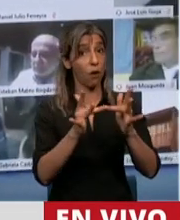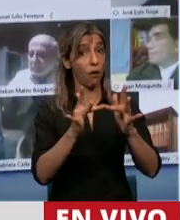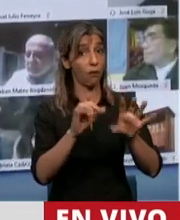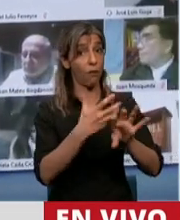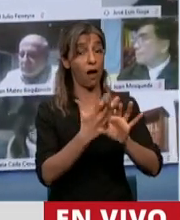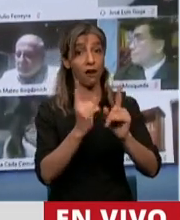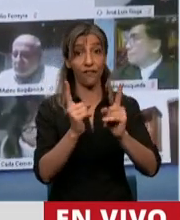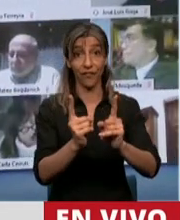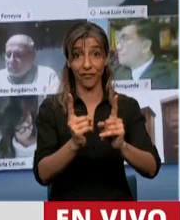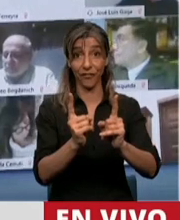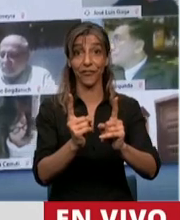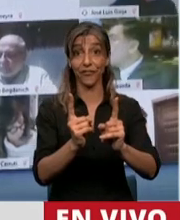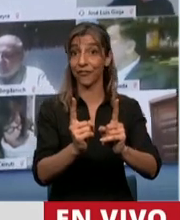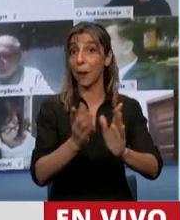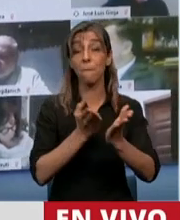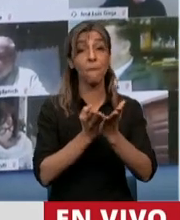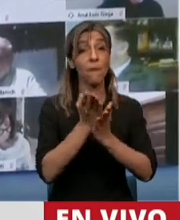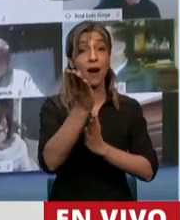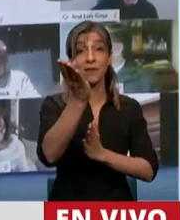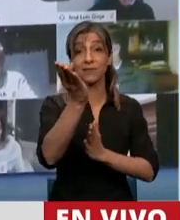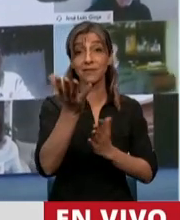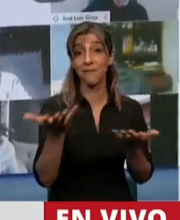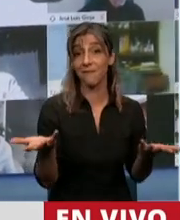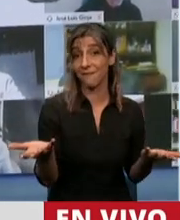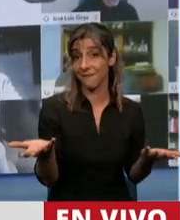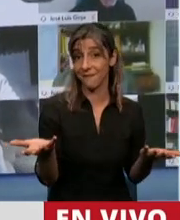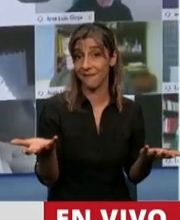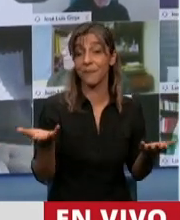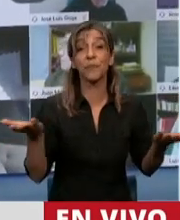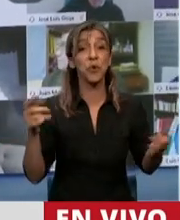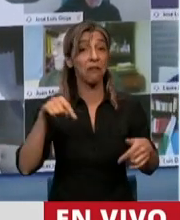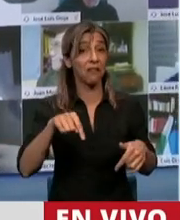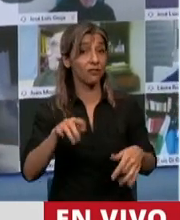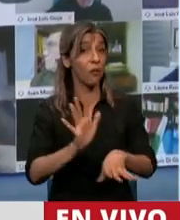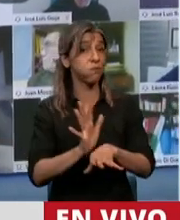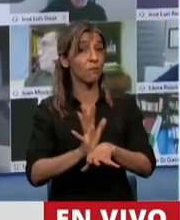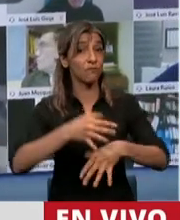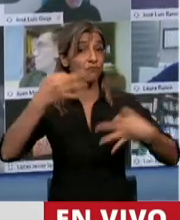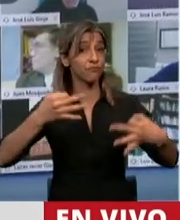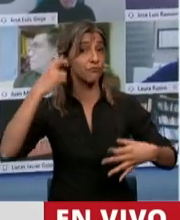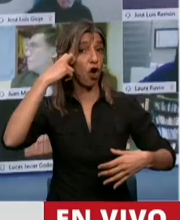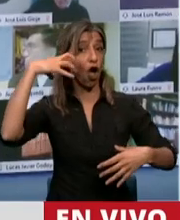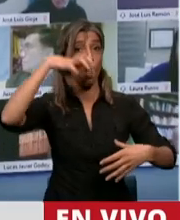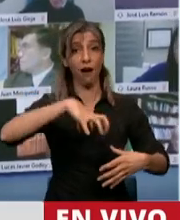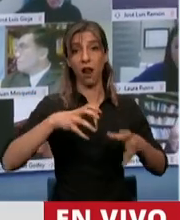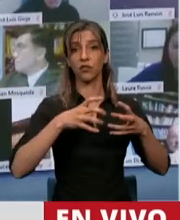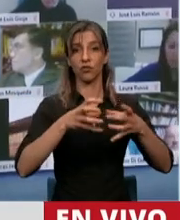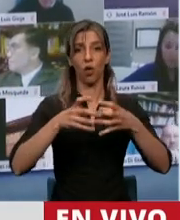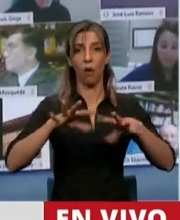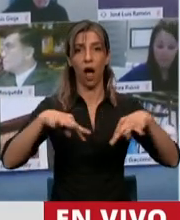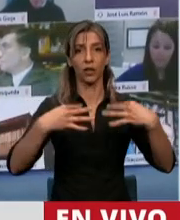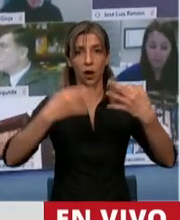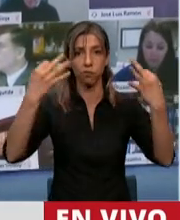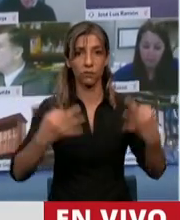desprecia profundamente la centralidad del Parlamento. No quiere que